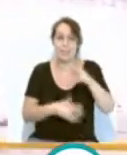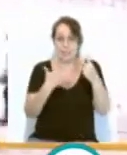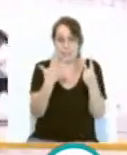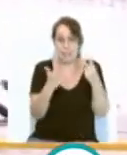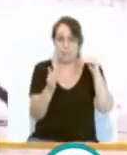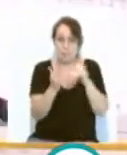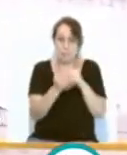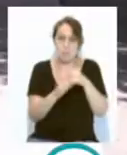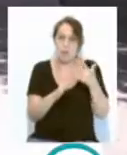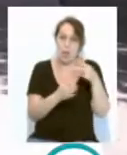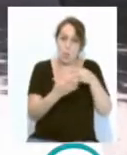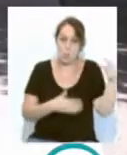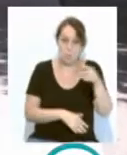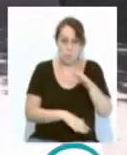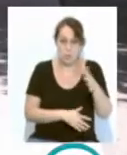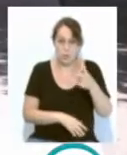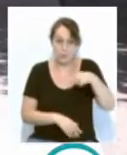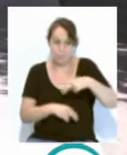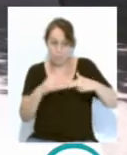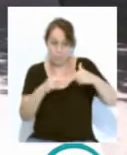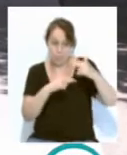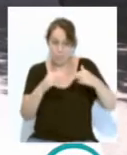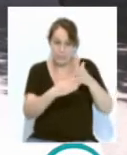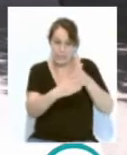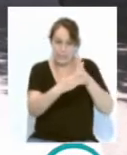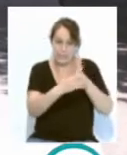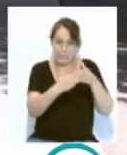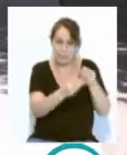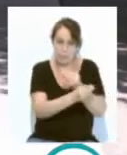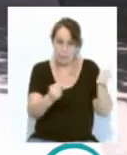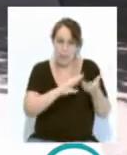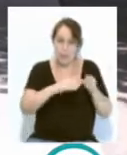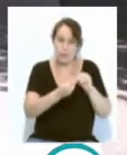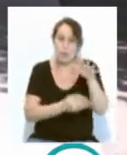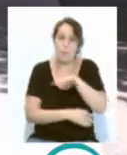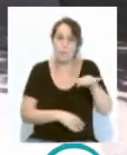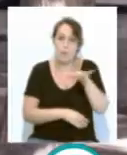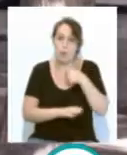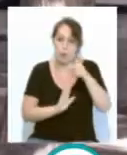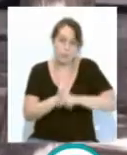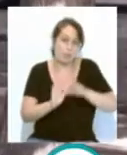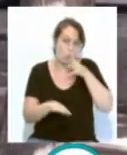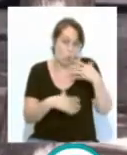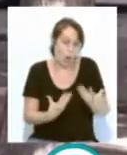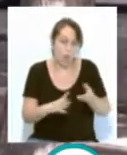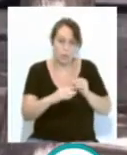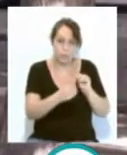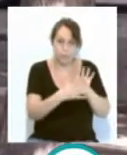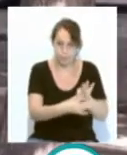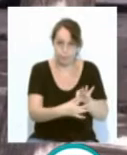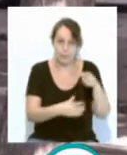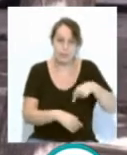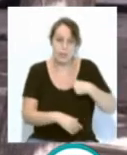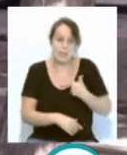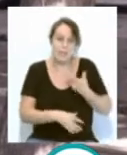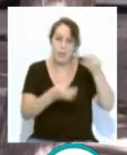arreglos previstos aquí supondrán la eliminación de barreras arquitectónicas adaptando el espacio a la normativa vigente y garantizando